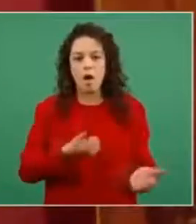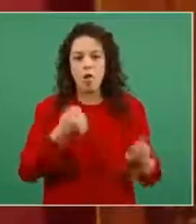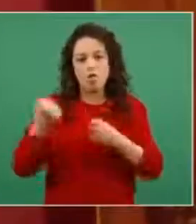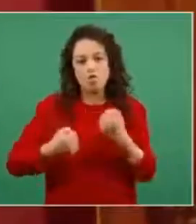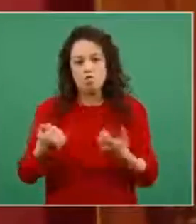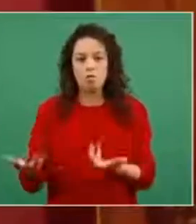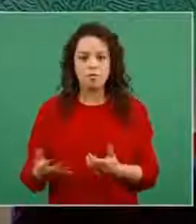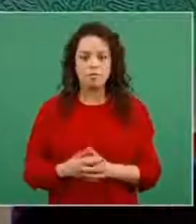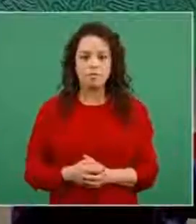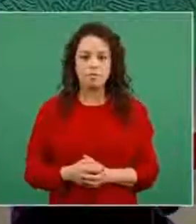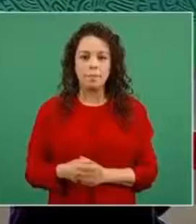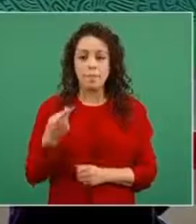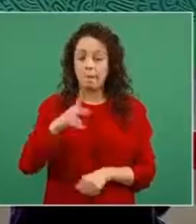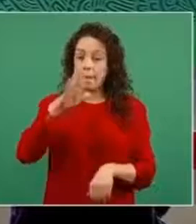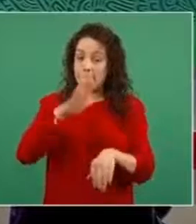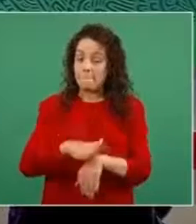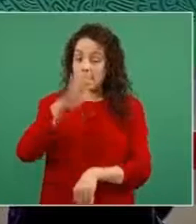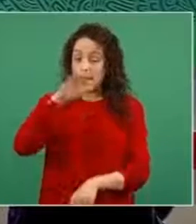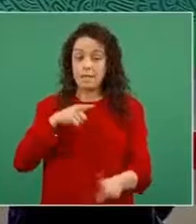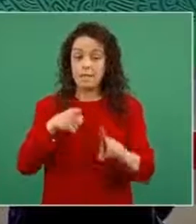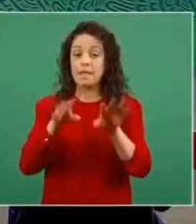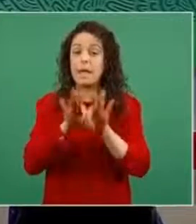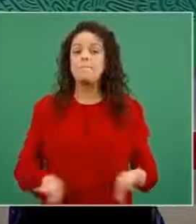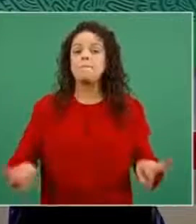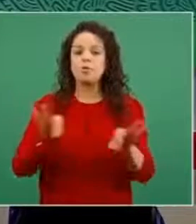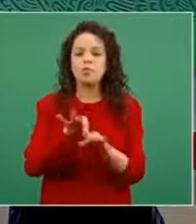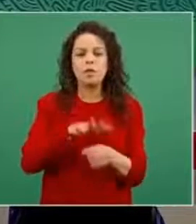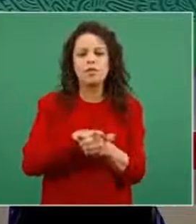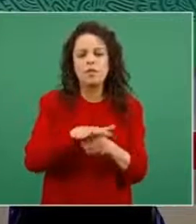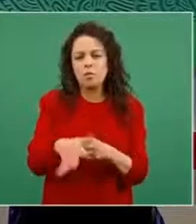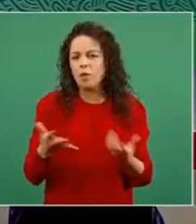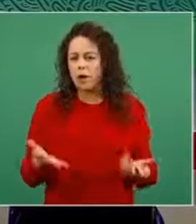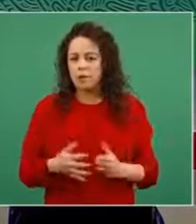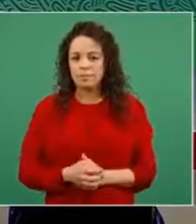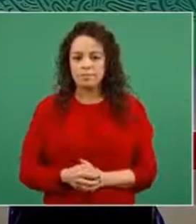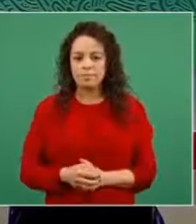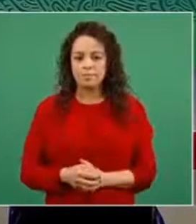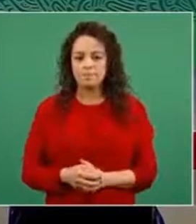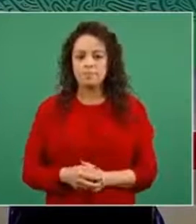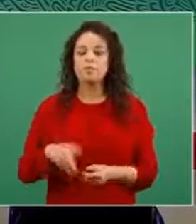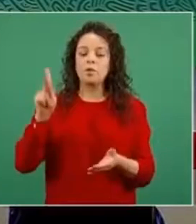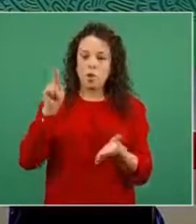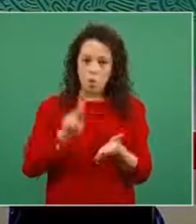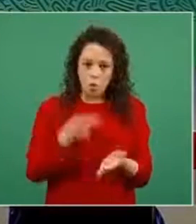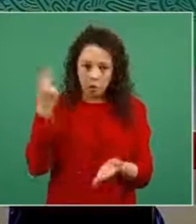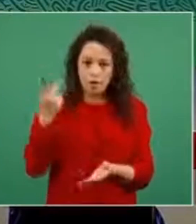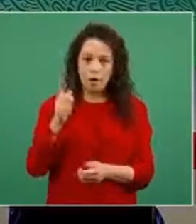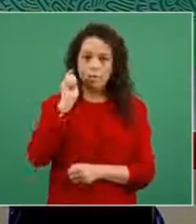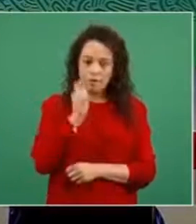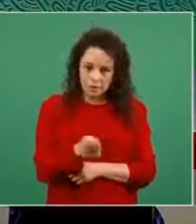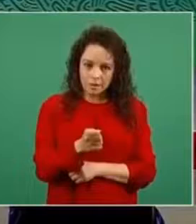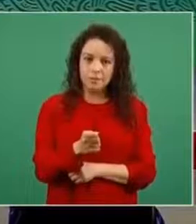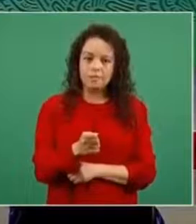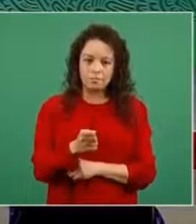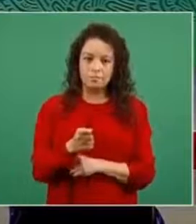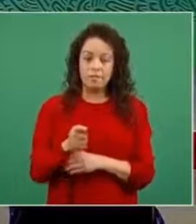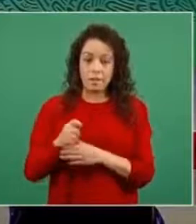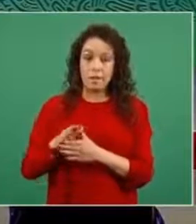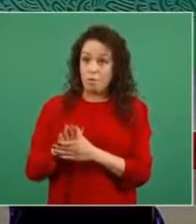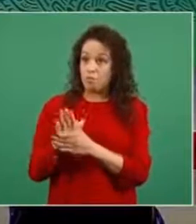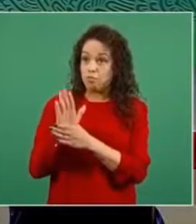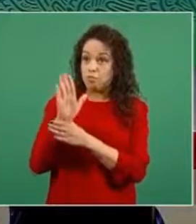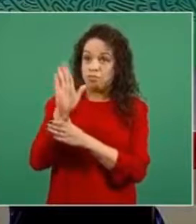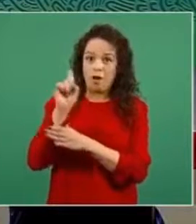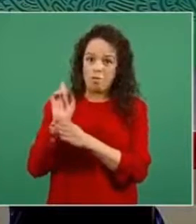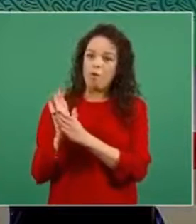embargo, lo que sigue siendo fundamental es que logremos nuevamente bajar los contagios, aplanar la curva en estos estados.